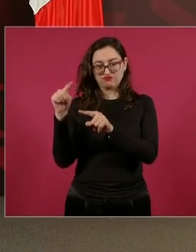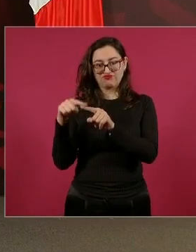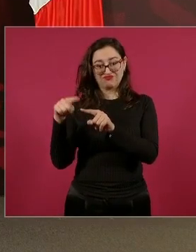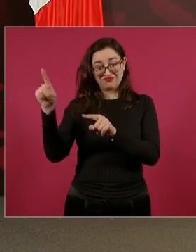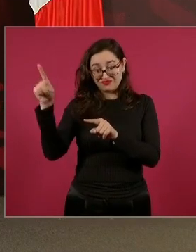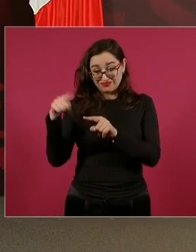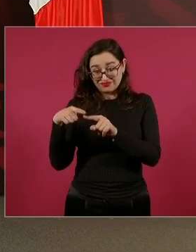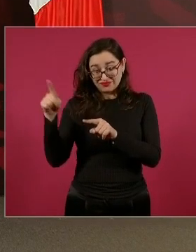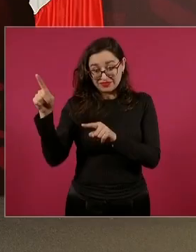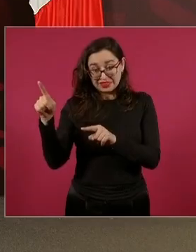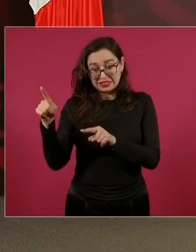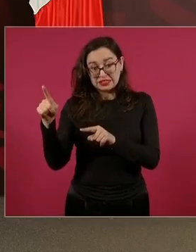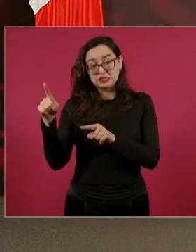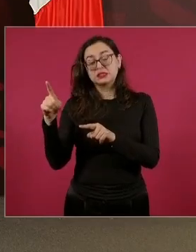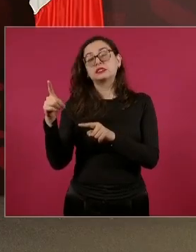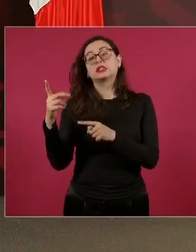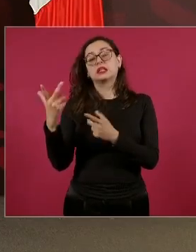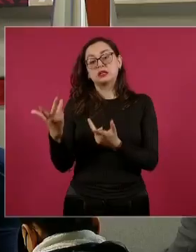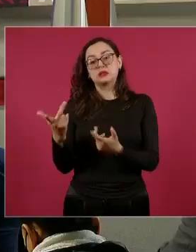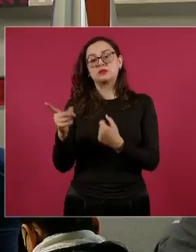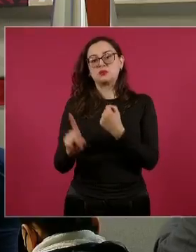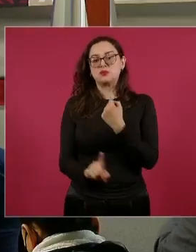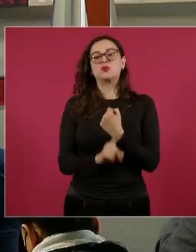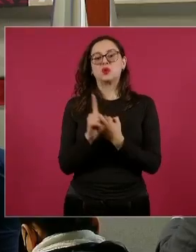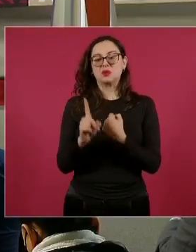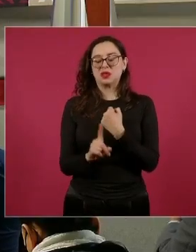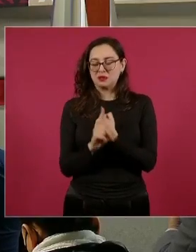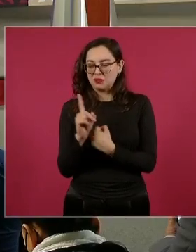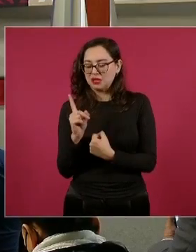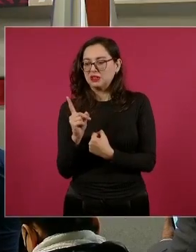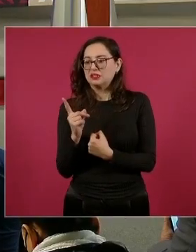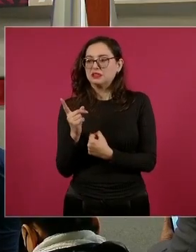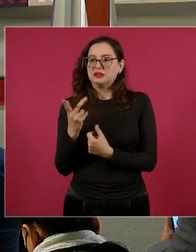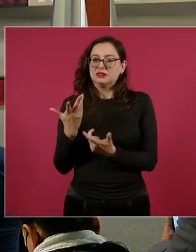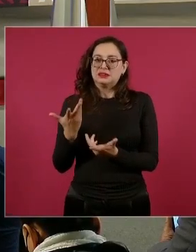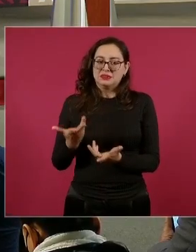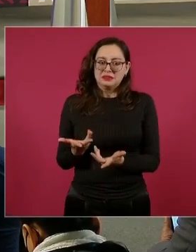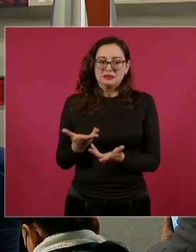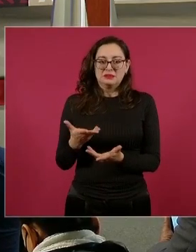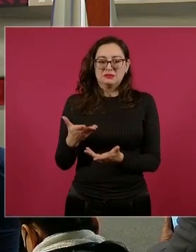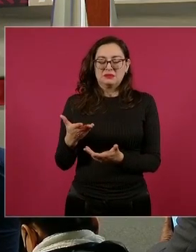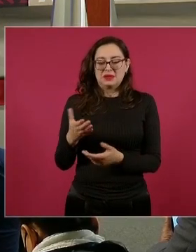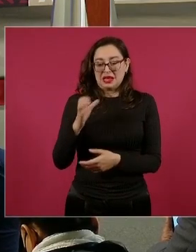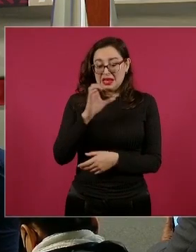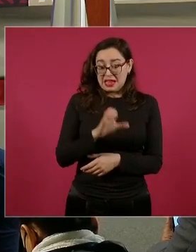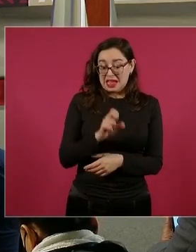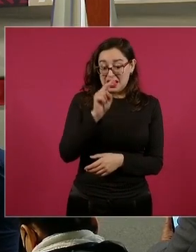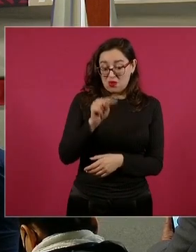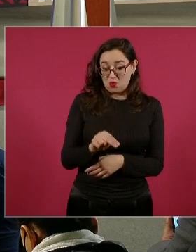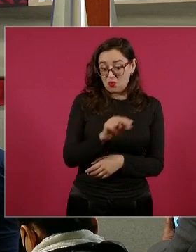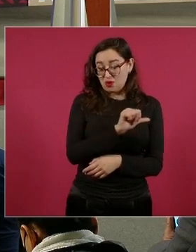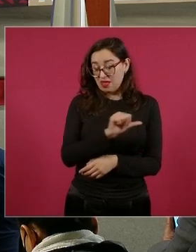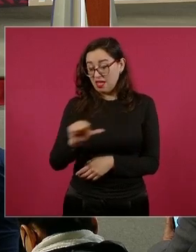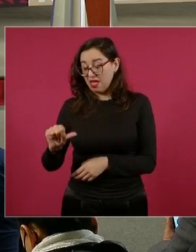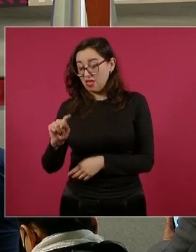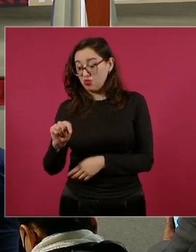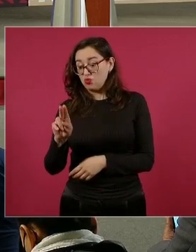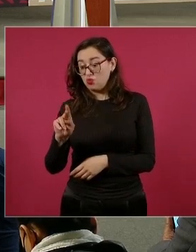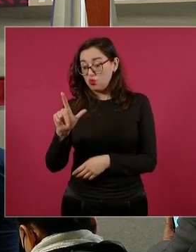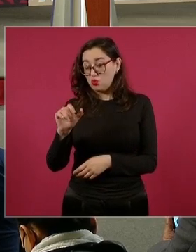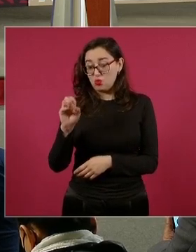dificultad desde Cancún hasta Tulum